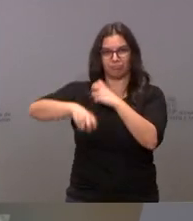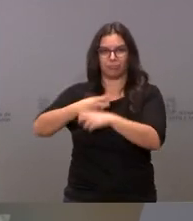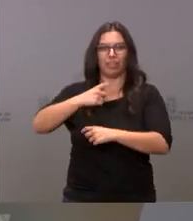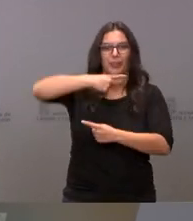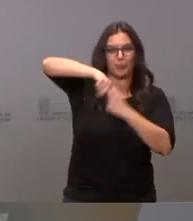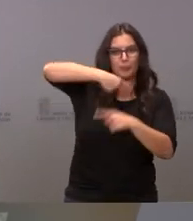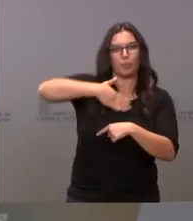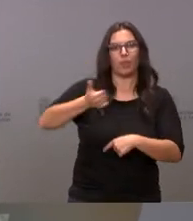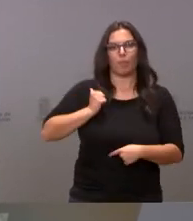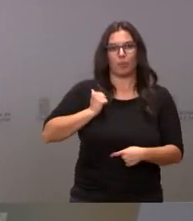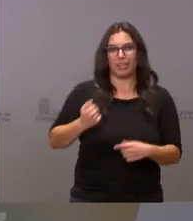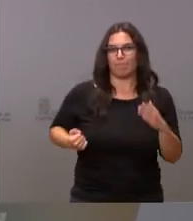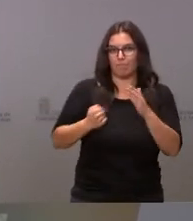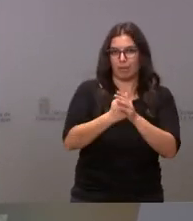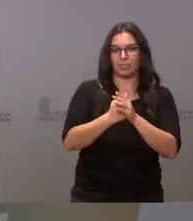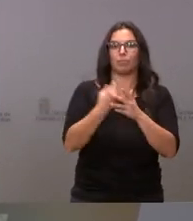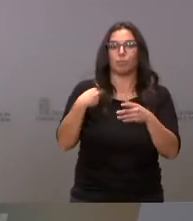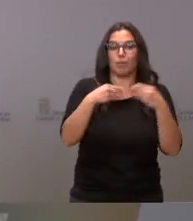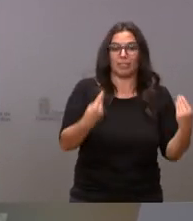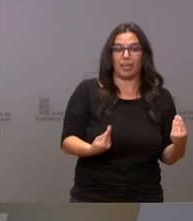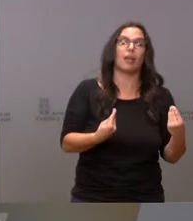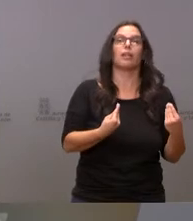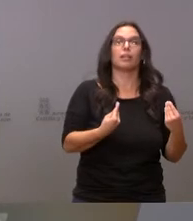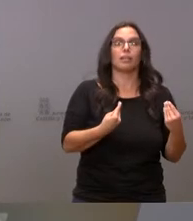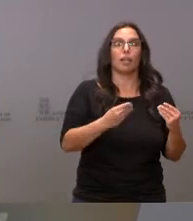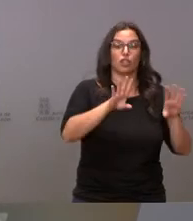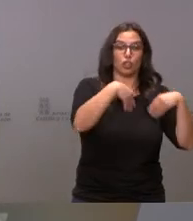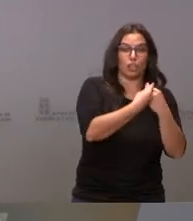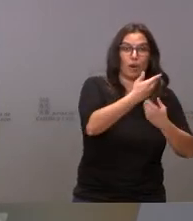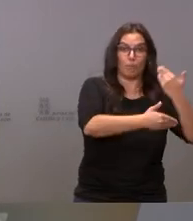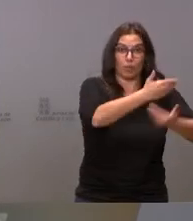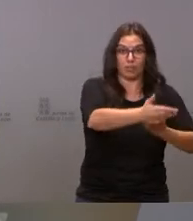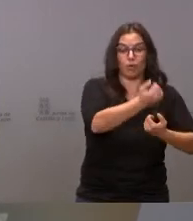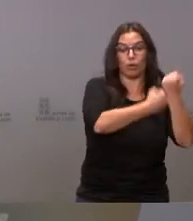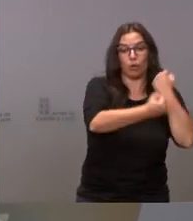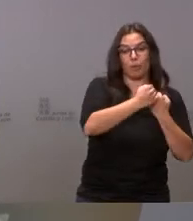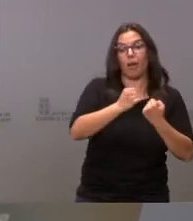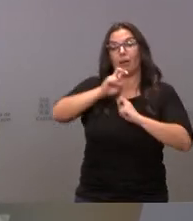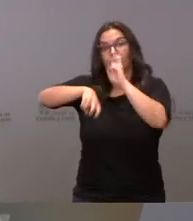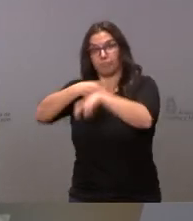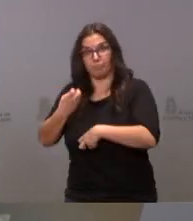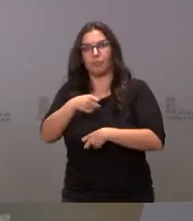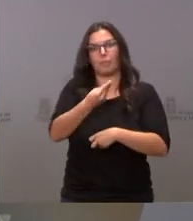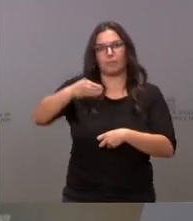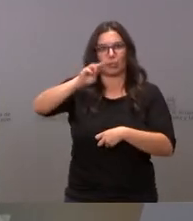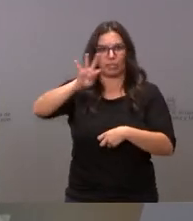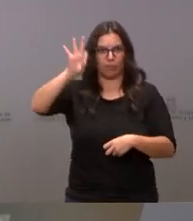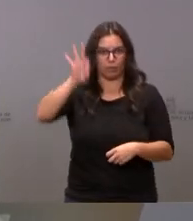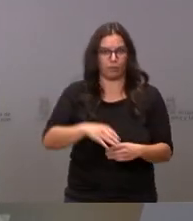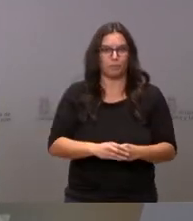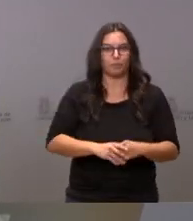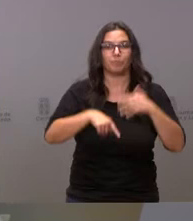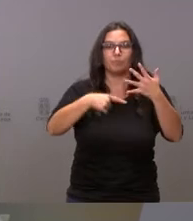incremento de la participación, por tanto, de materiales recuperados sobre materiales totales procesados por la economía. En sexto lugar, mejorar un 10% la